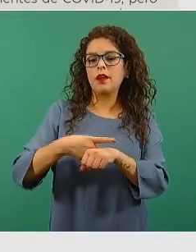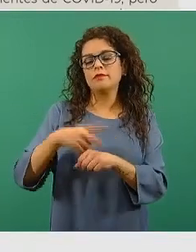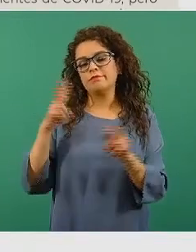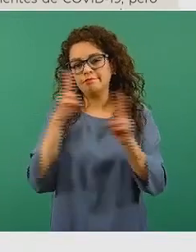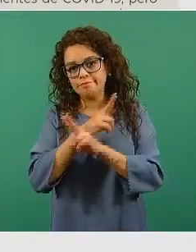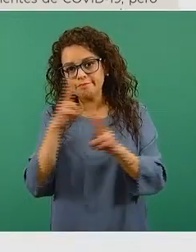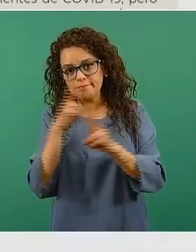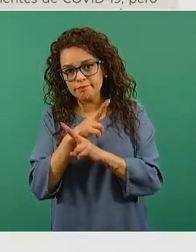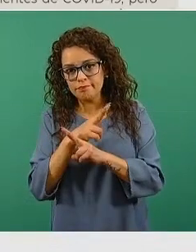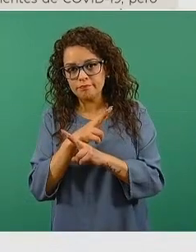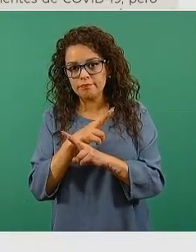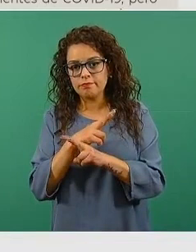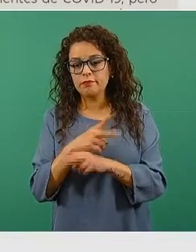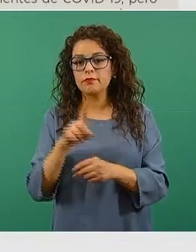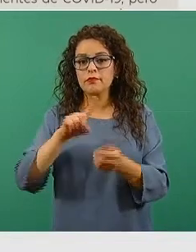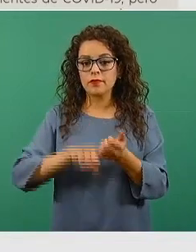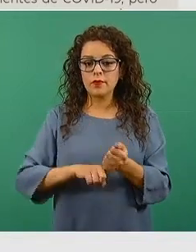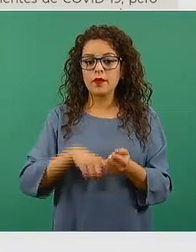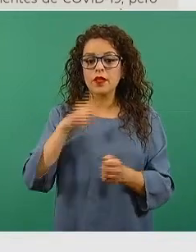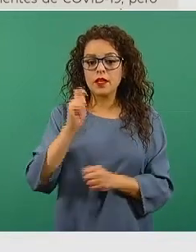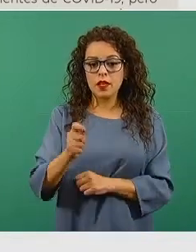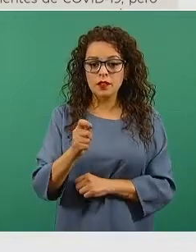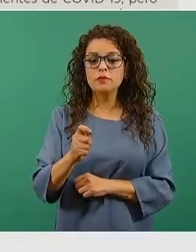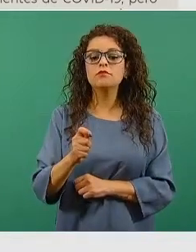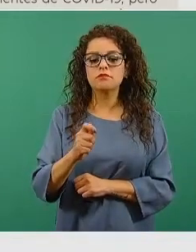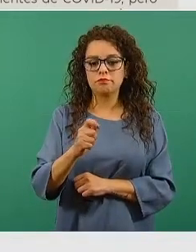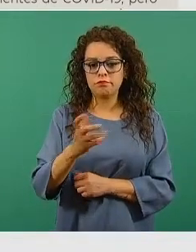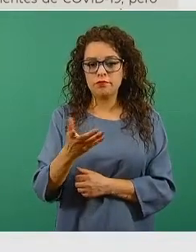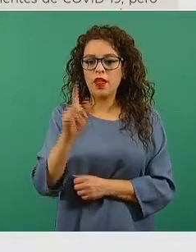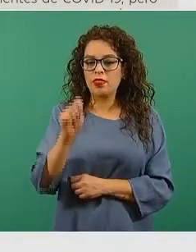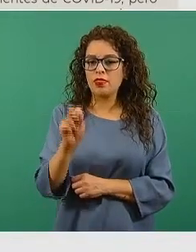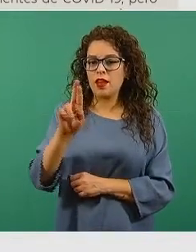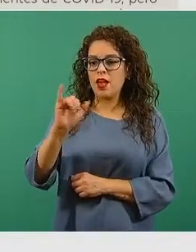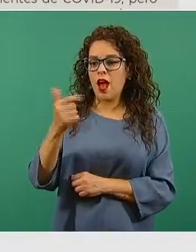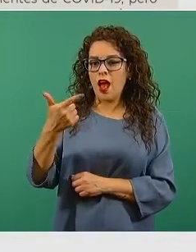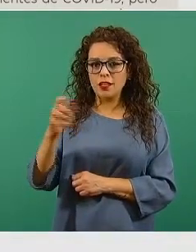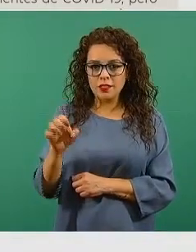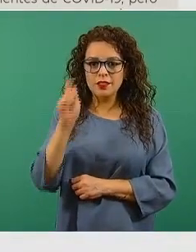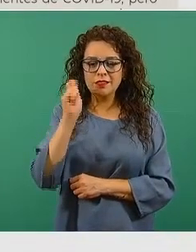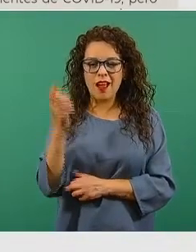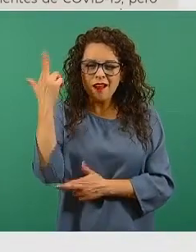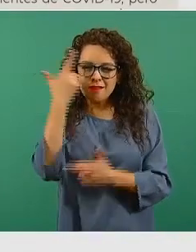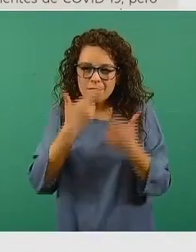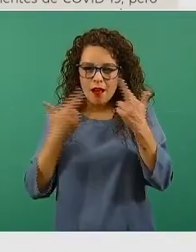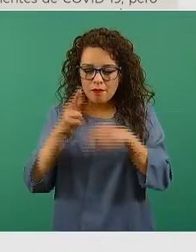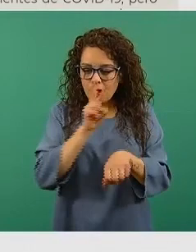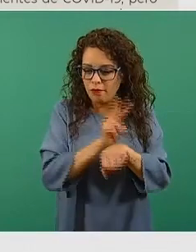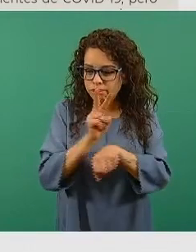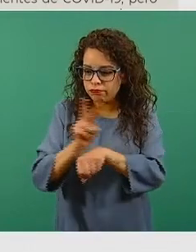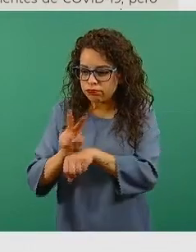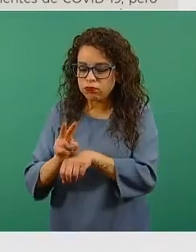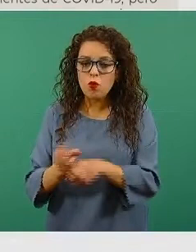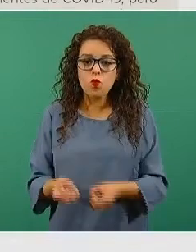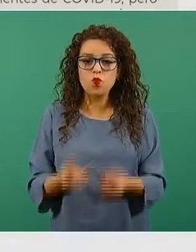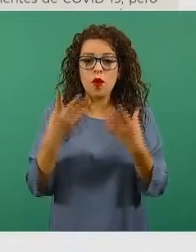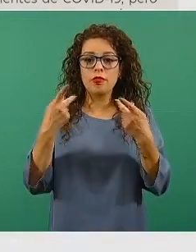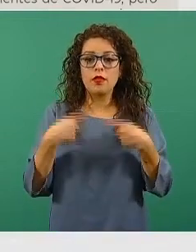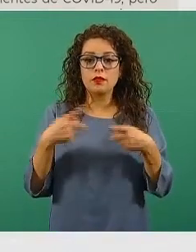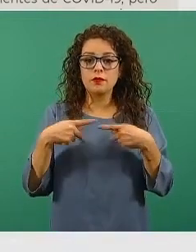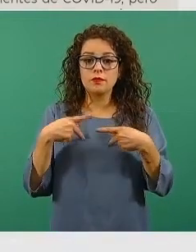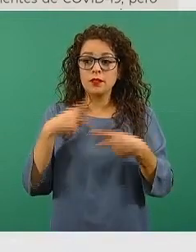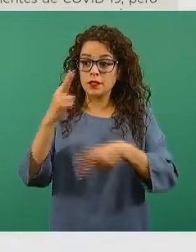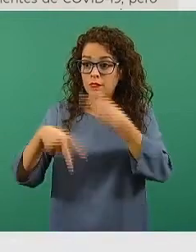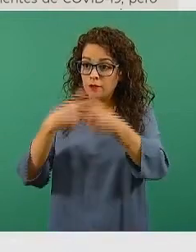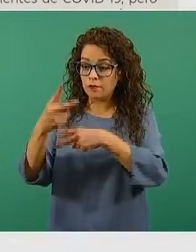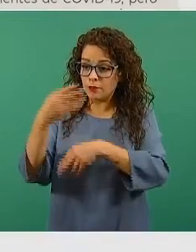en el cribado, en el tamizaje, en el triaje, en el triage de personas que llegan a